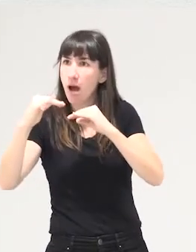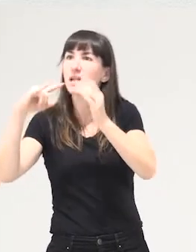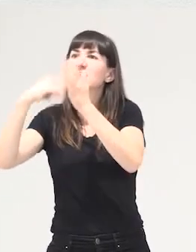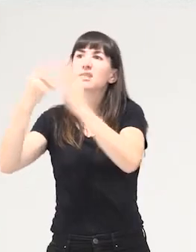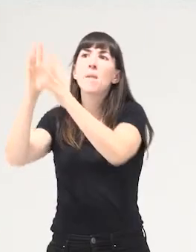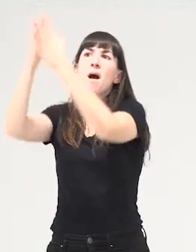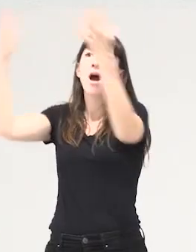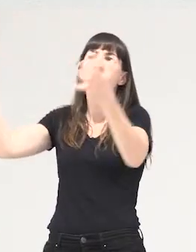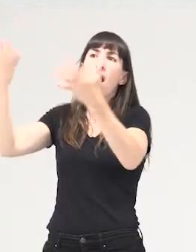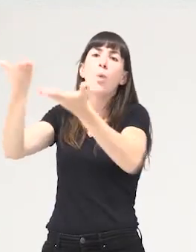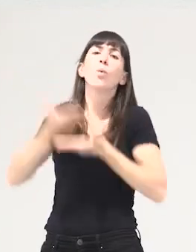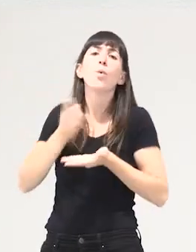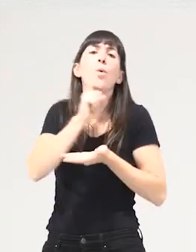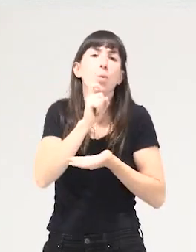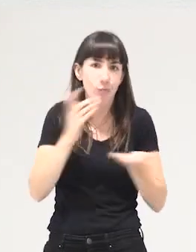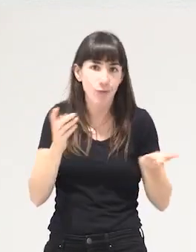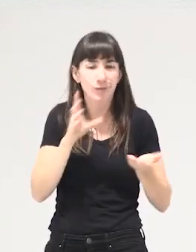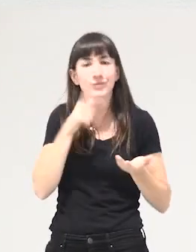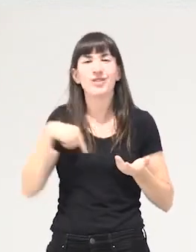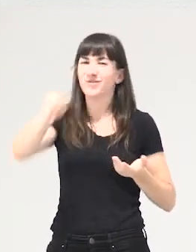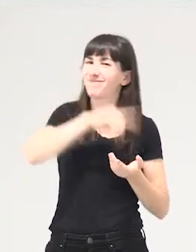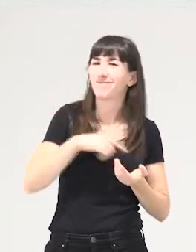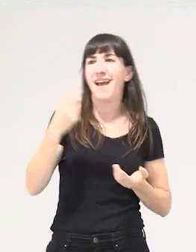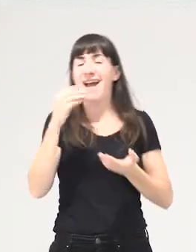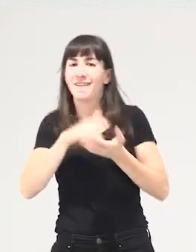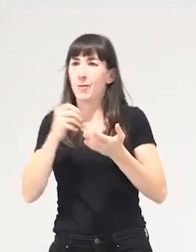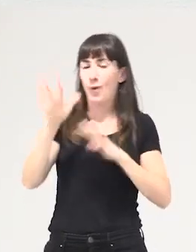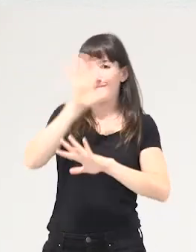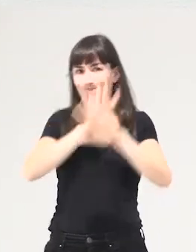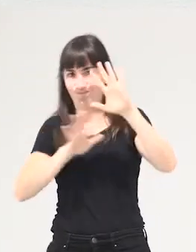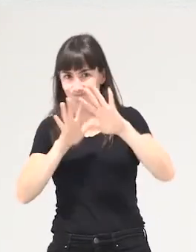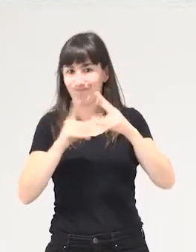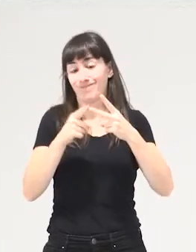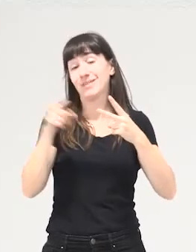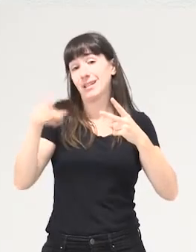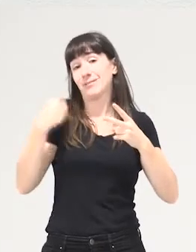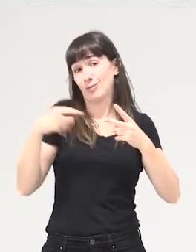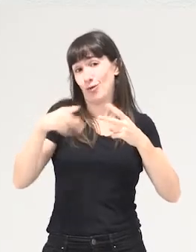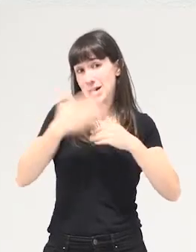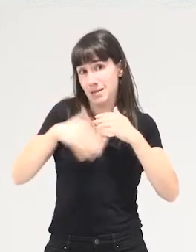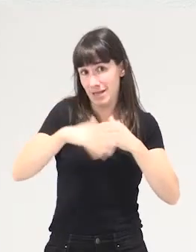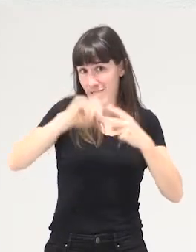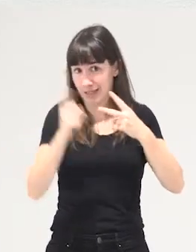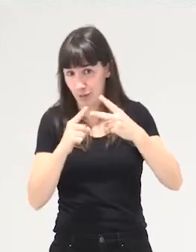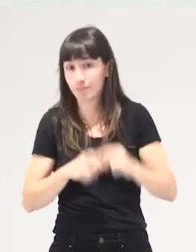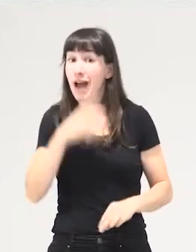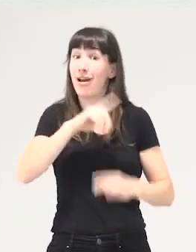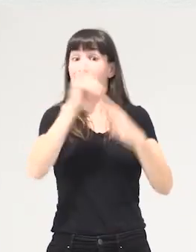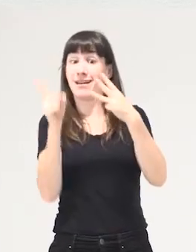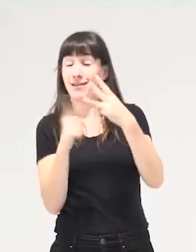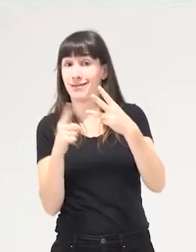ese salto creo que a veces se nos complica y este sería a juicio el segundo límite y el tercer límite